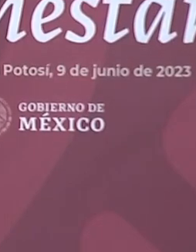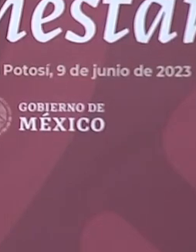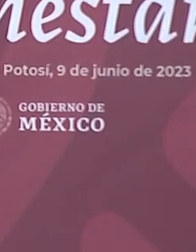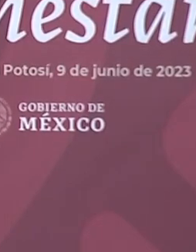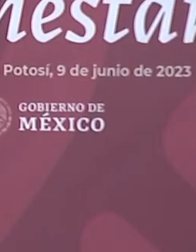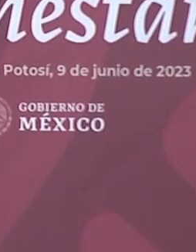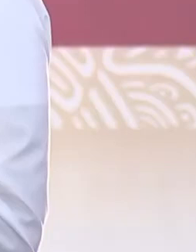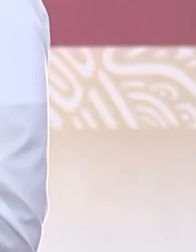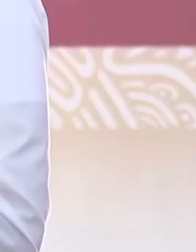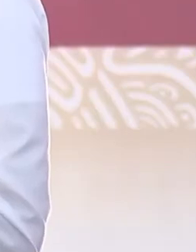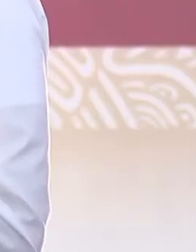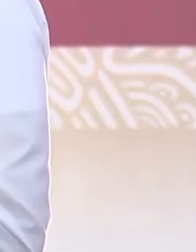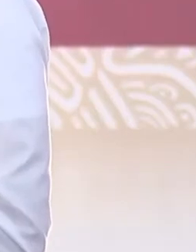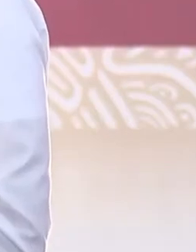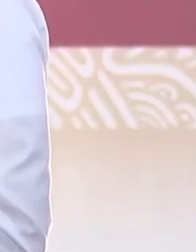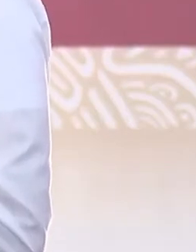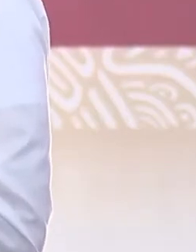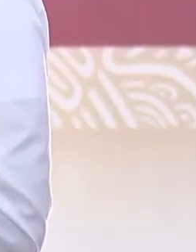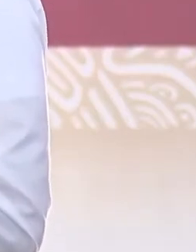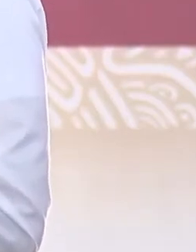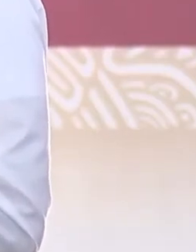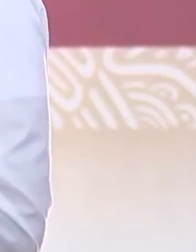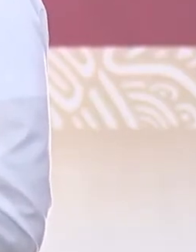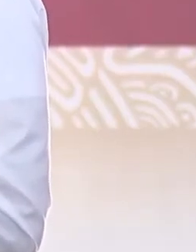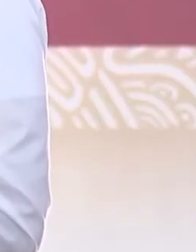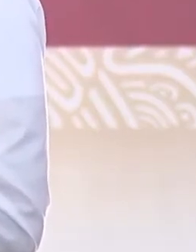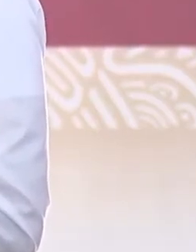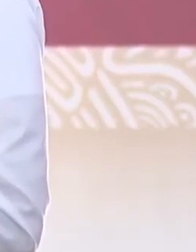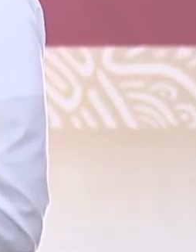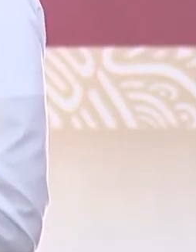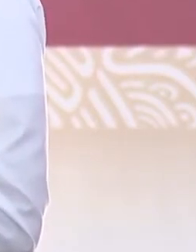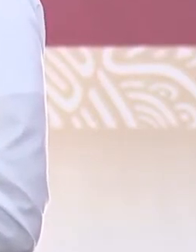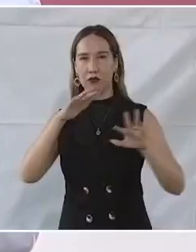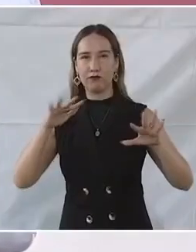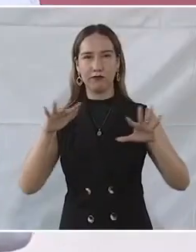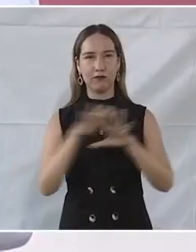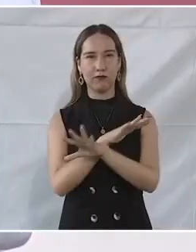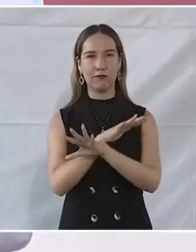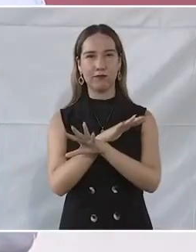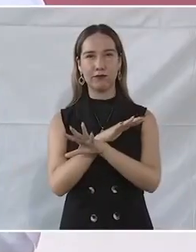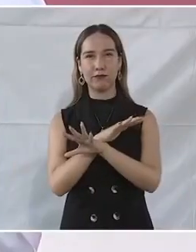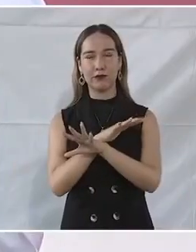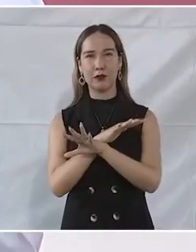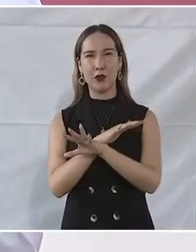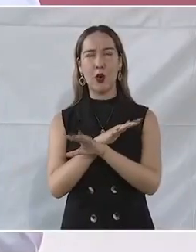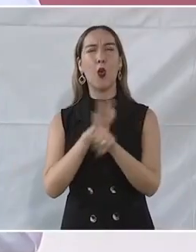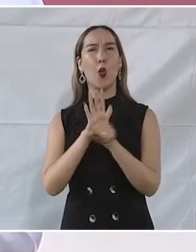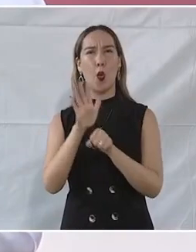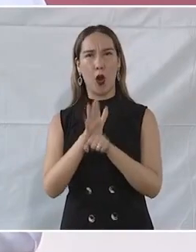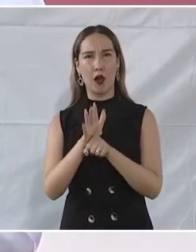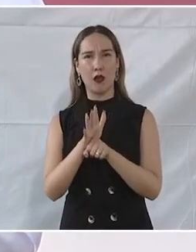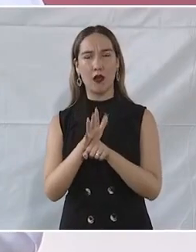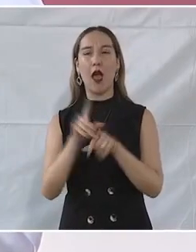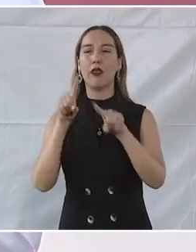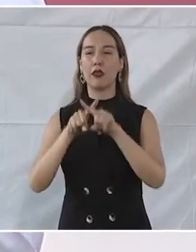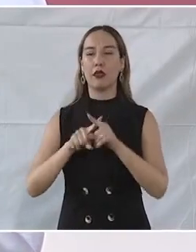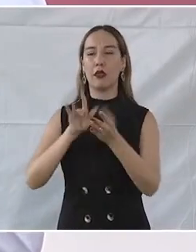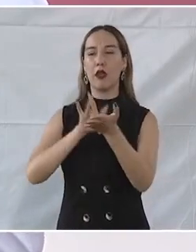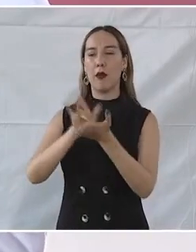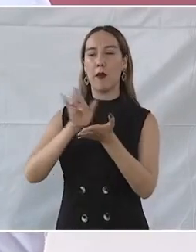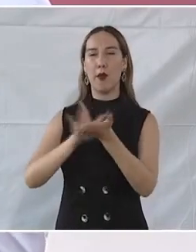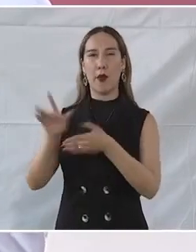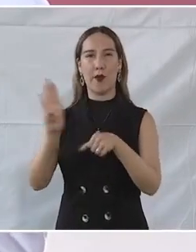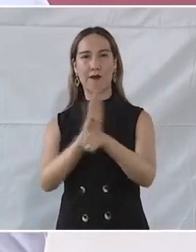El signo más evidente e importante de la transformación que vive México son los programas para el bienestar. Con ellos